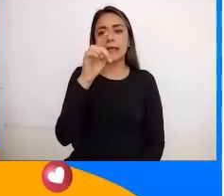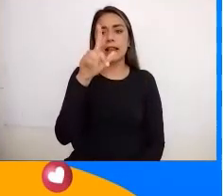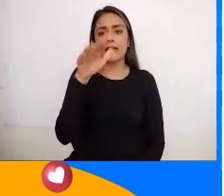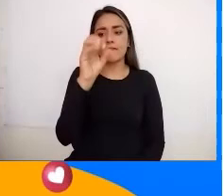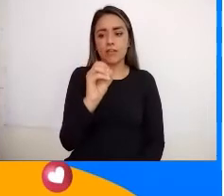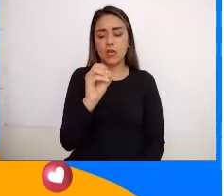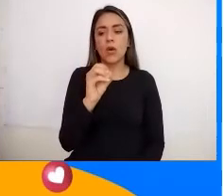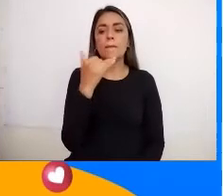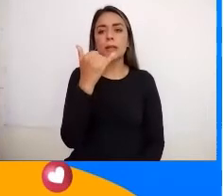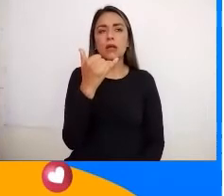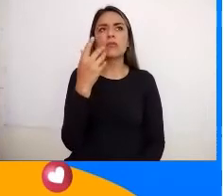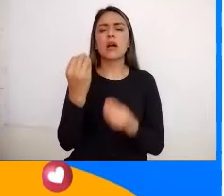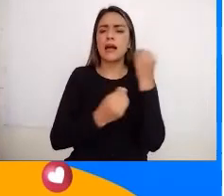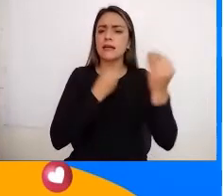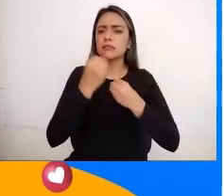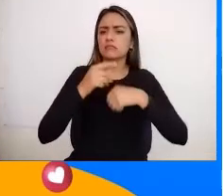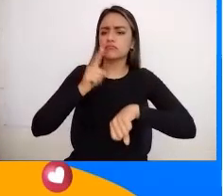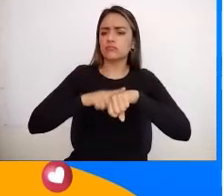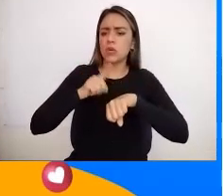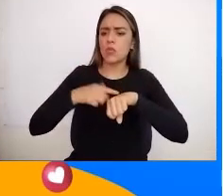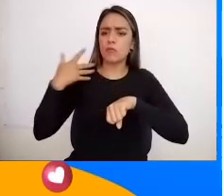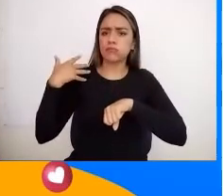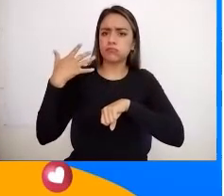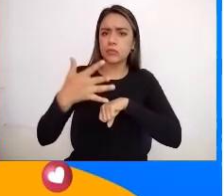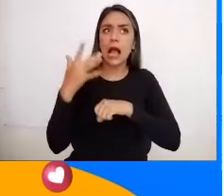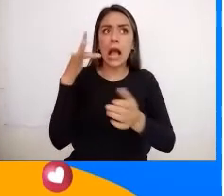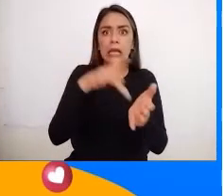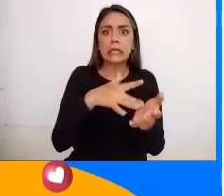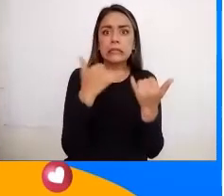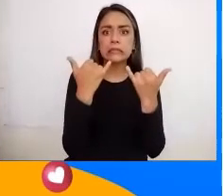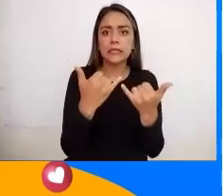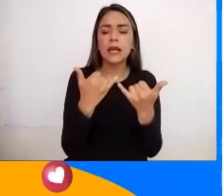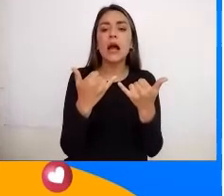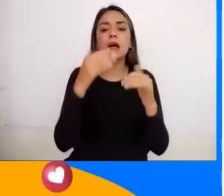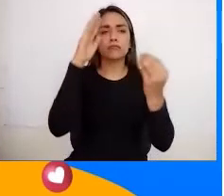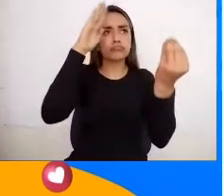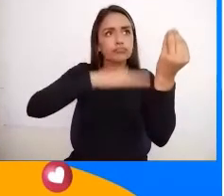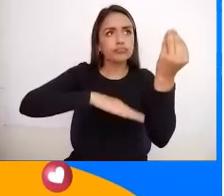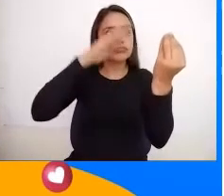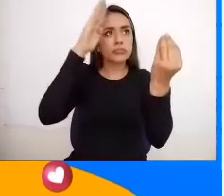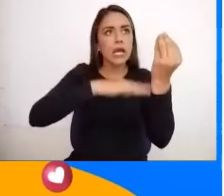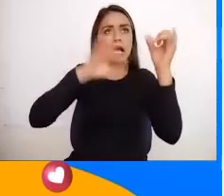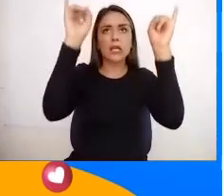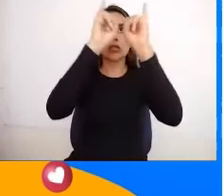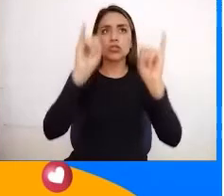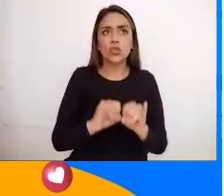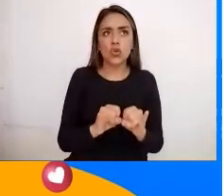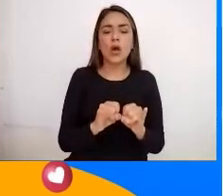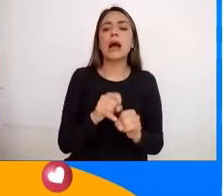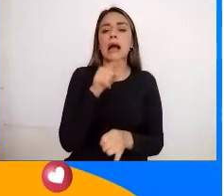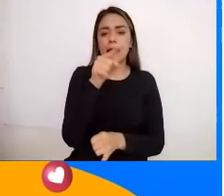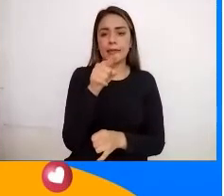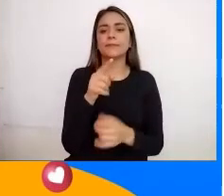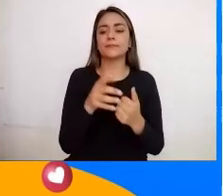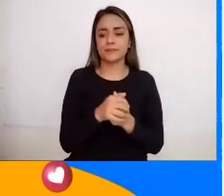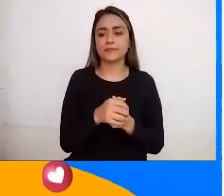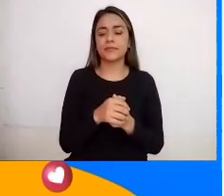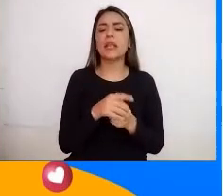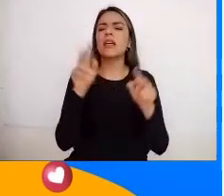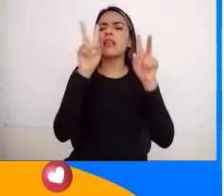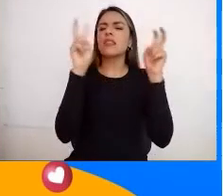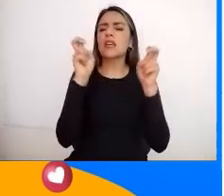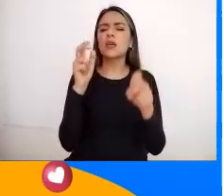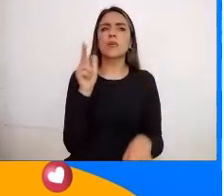Transcurrían mucho tiempo Y llegaban allí ¿Sí? A rendirle culto al dios Entonces También Igual El tema del